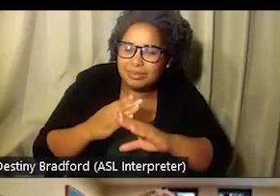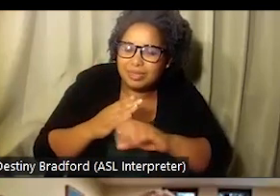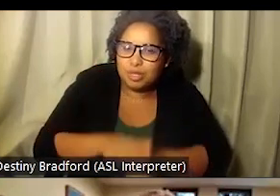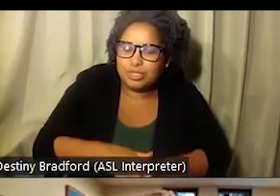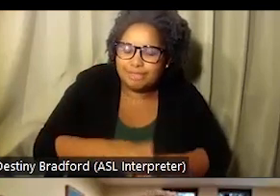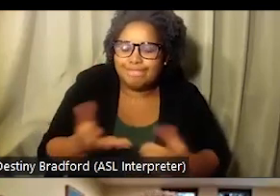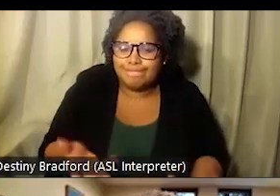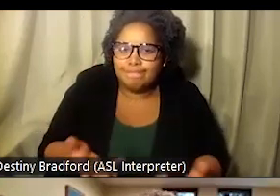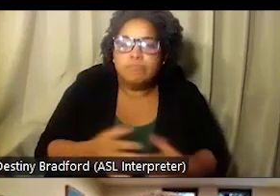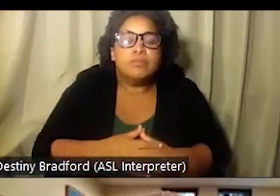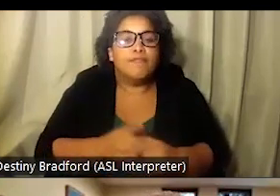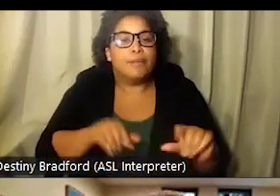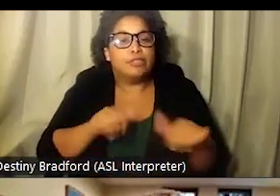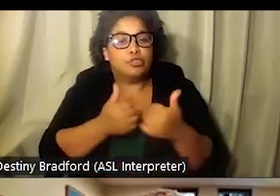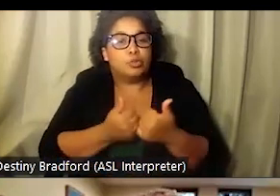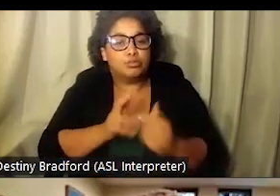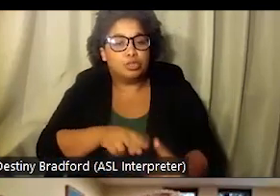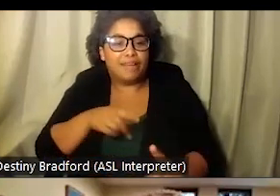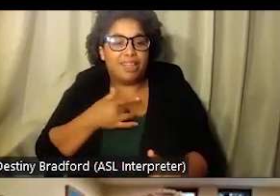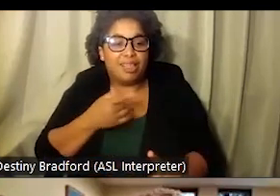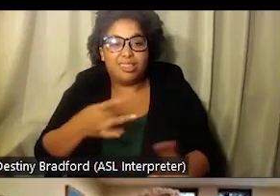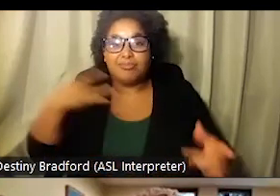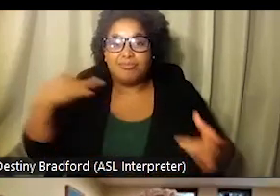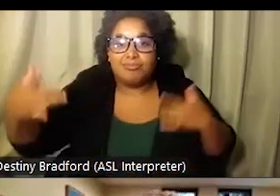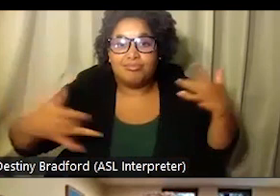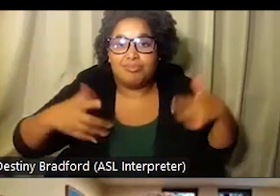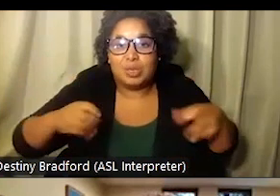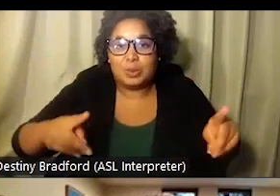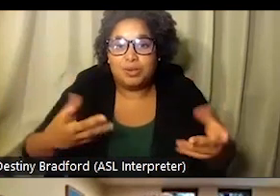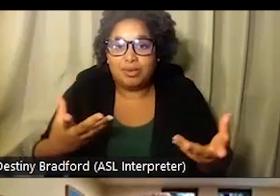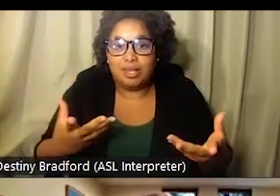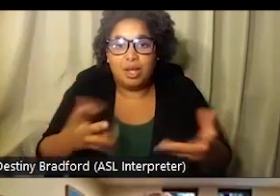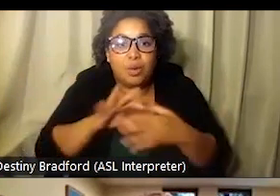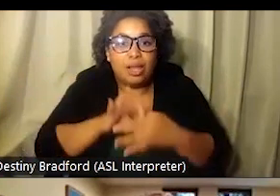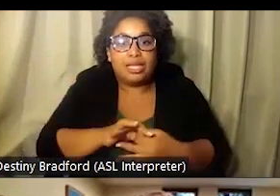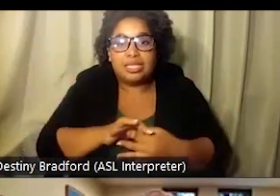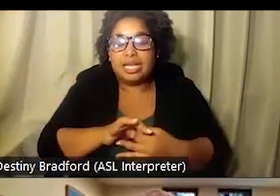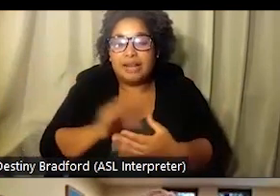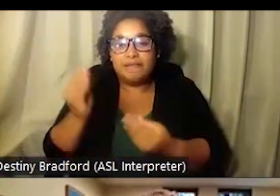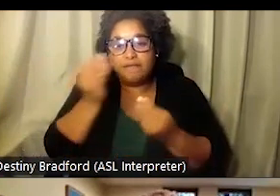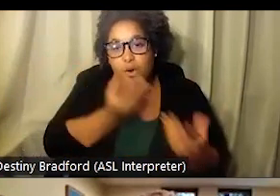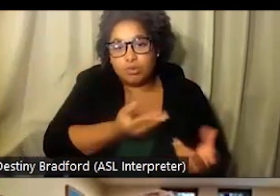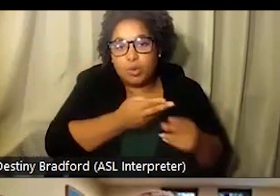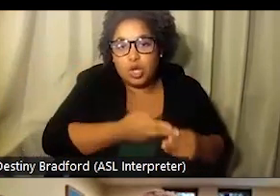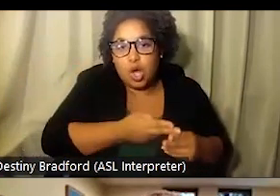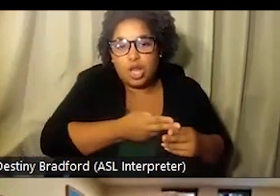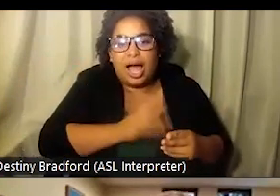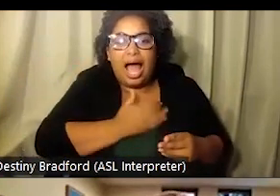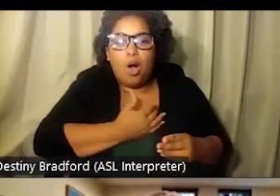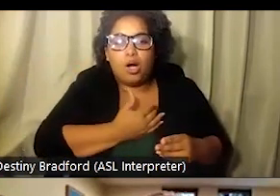enfocarnos en los buenos resultados. Y de la perspectiva de una asociación, siento yo que esta es una oportunidad excelente, ¿verdad?